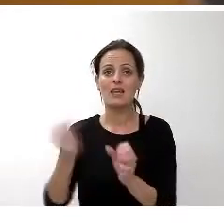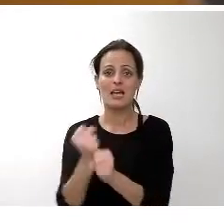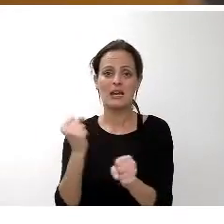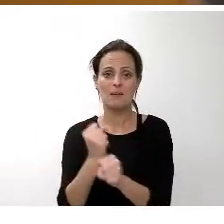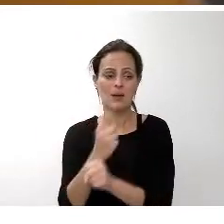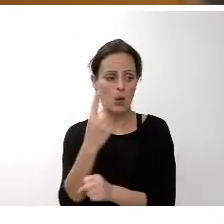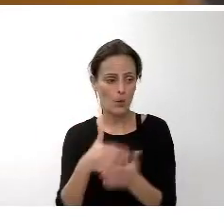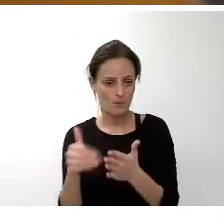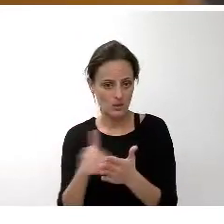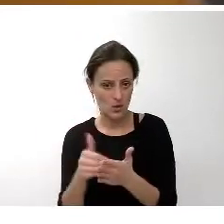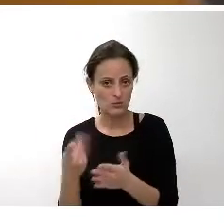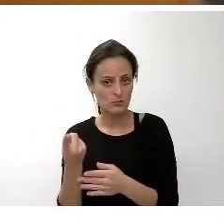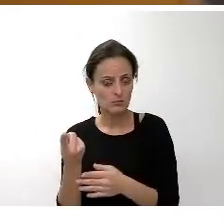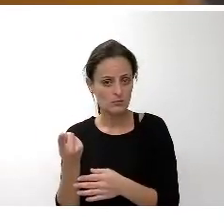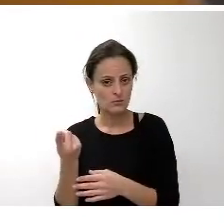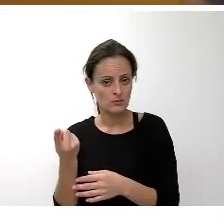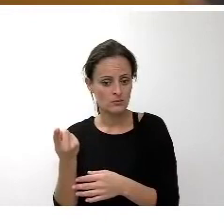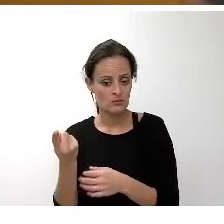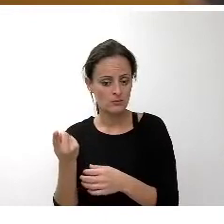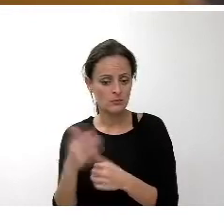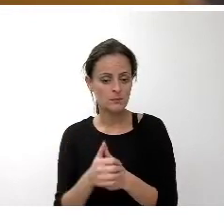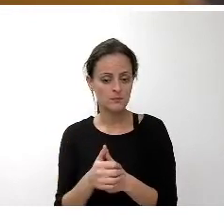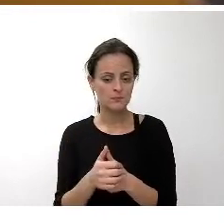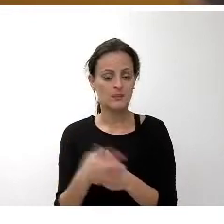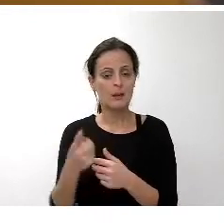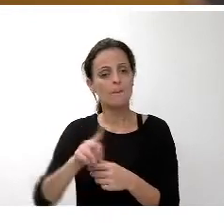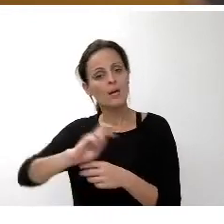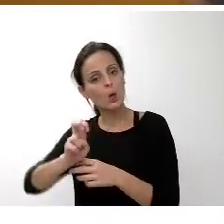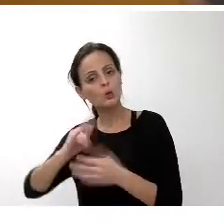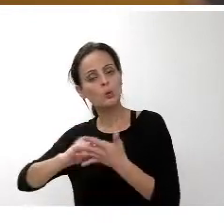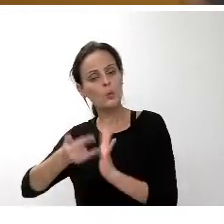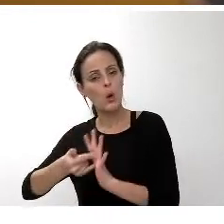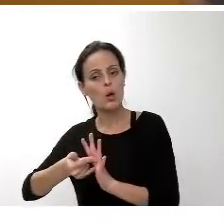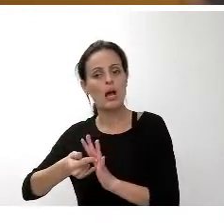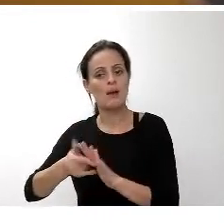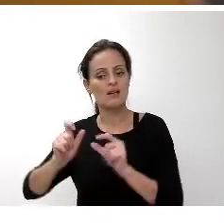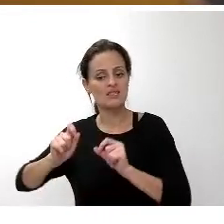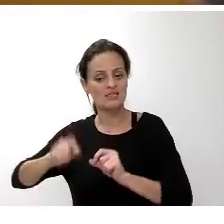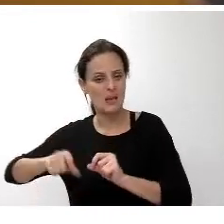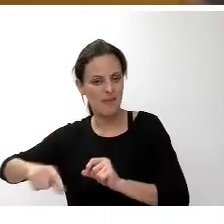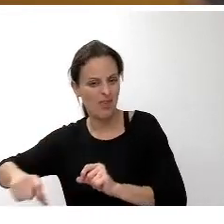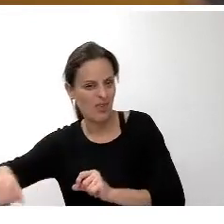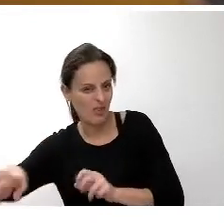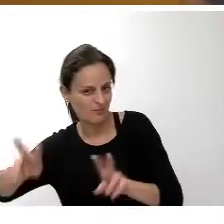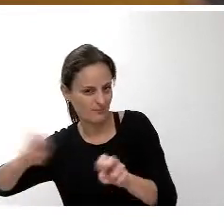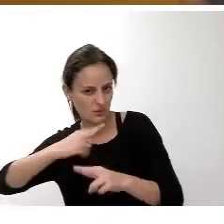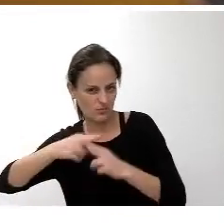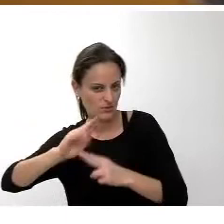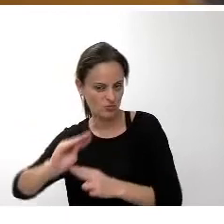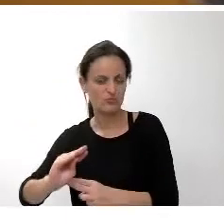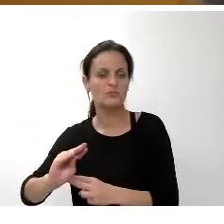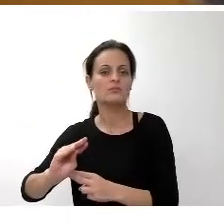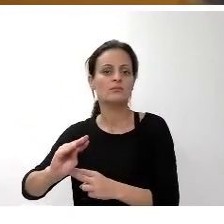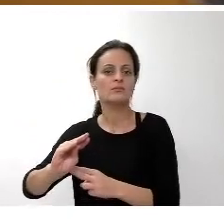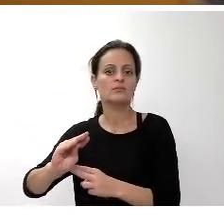nuevos emprendedores 150.000 euros el proyecto Planta tu Semilla o Lanzadera por el Empleo forman parte de esta estrategia fundamental para el